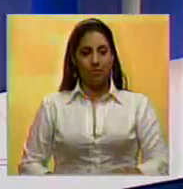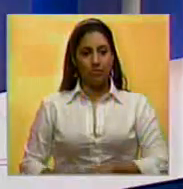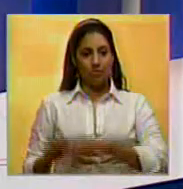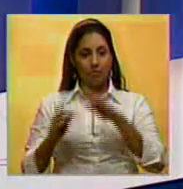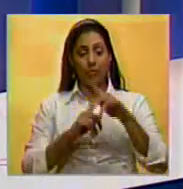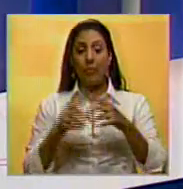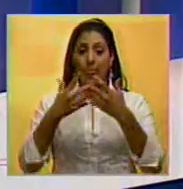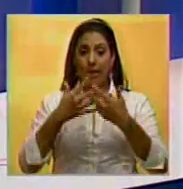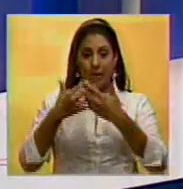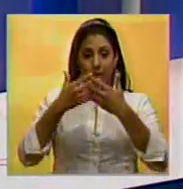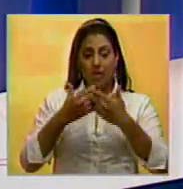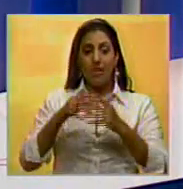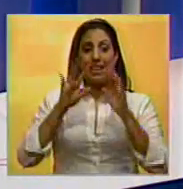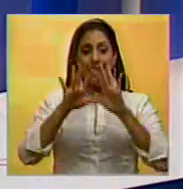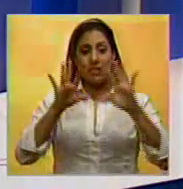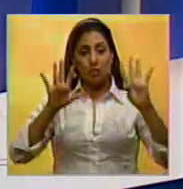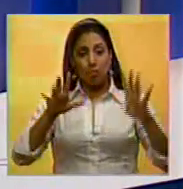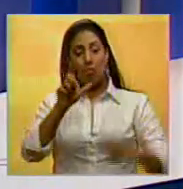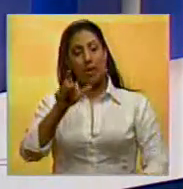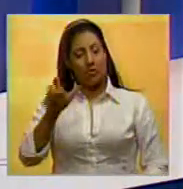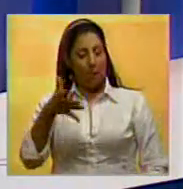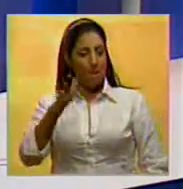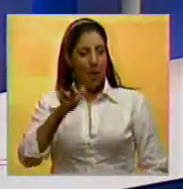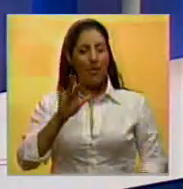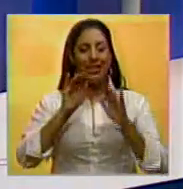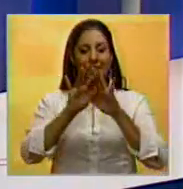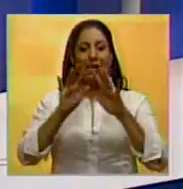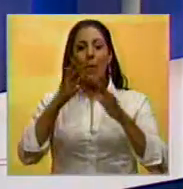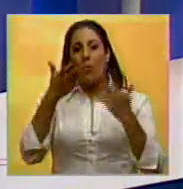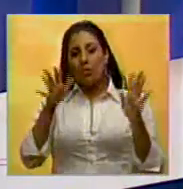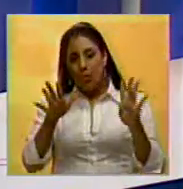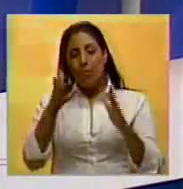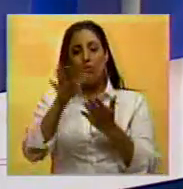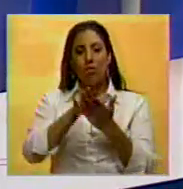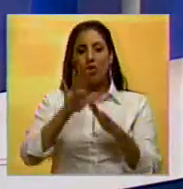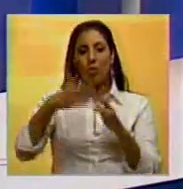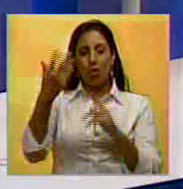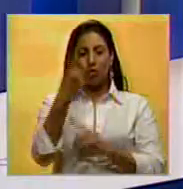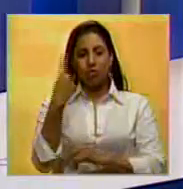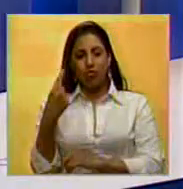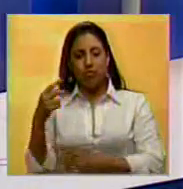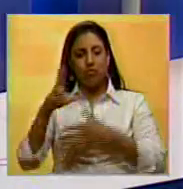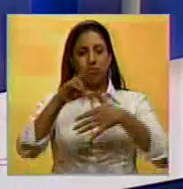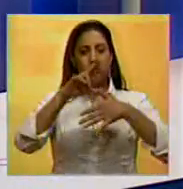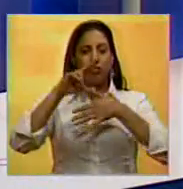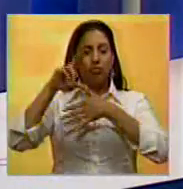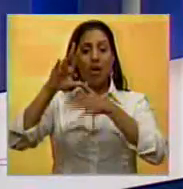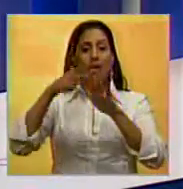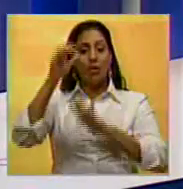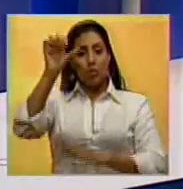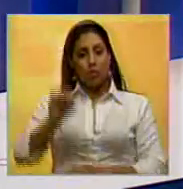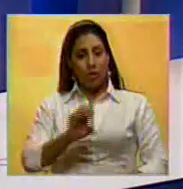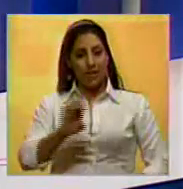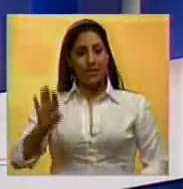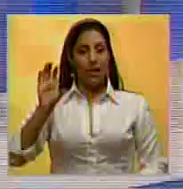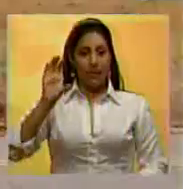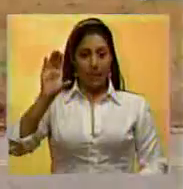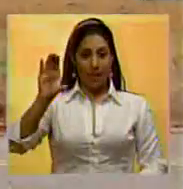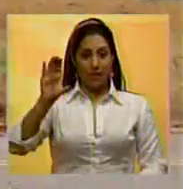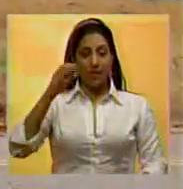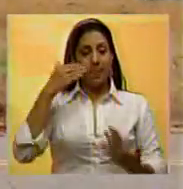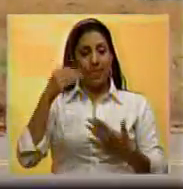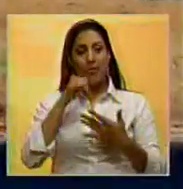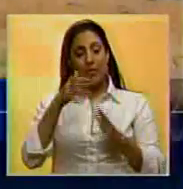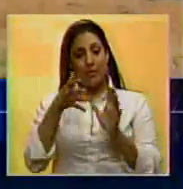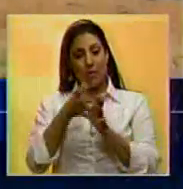En Estados Unidos, al menos 19 personas fallecieron por las tormentas y tornados que han azotado a varios estados del sureste del país. En